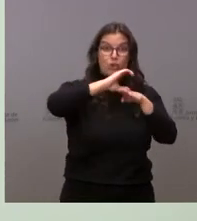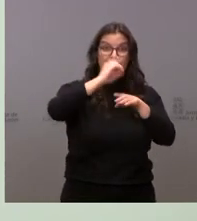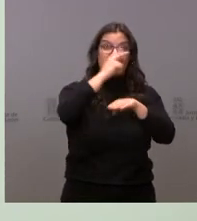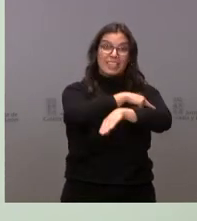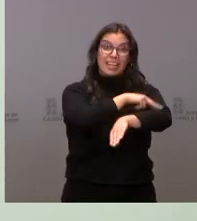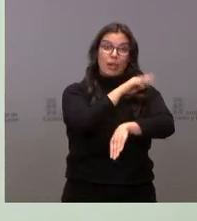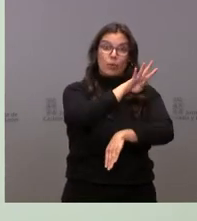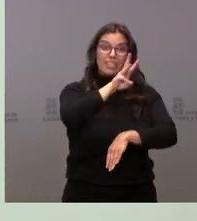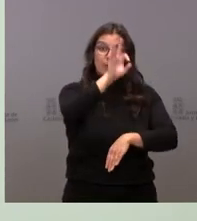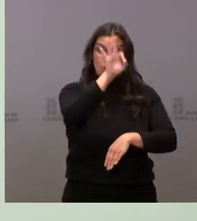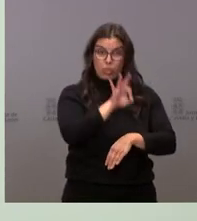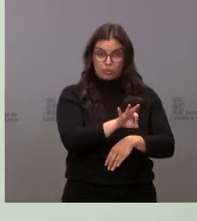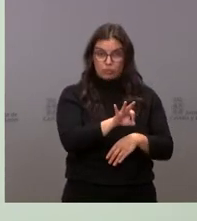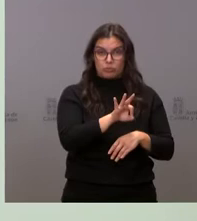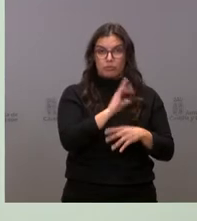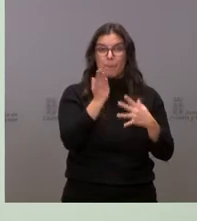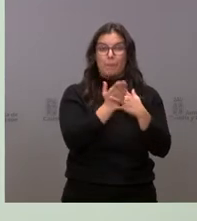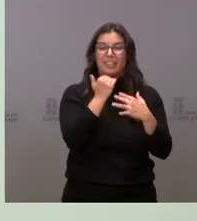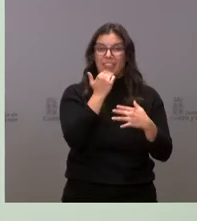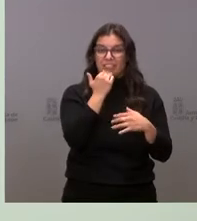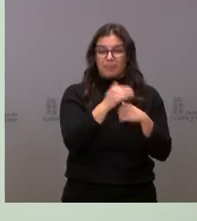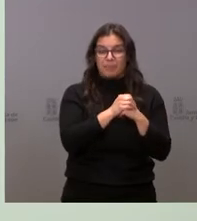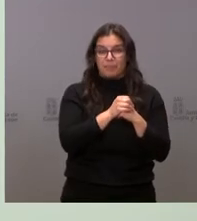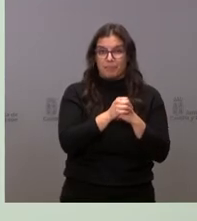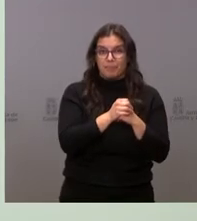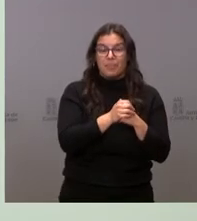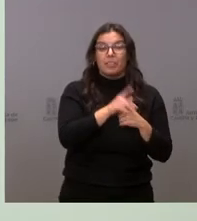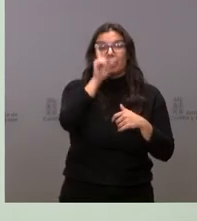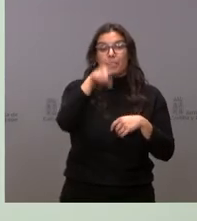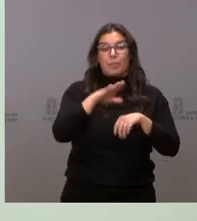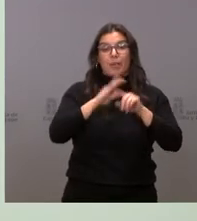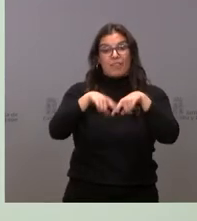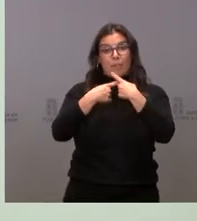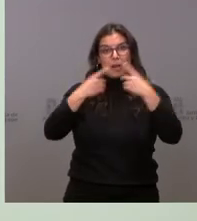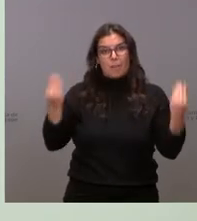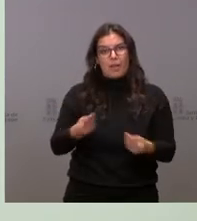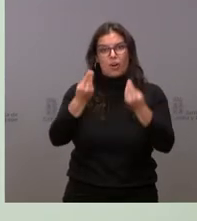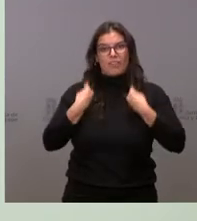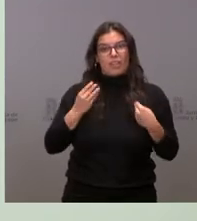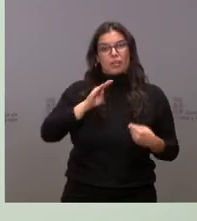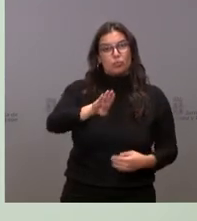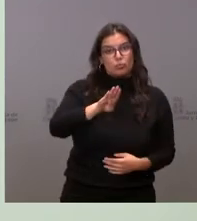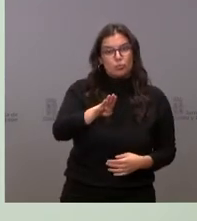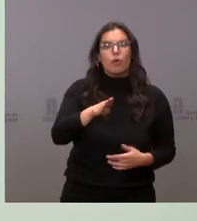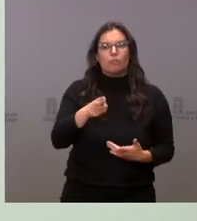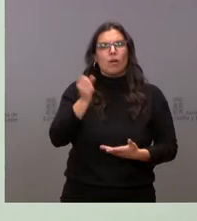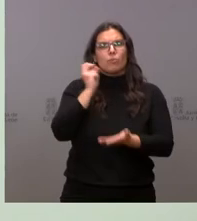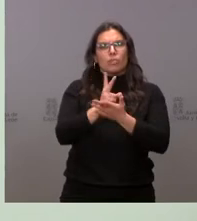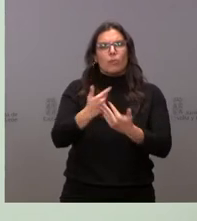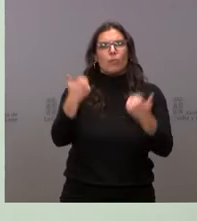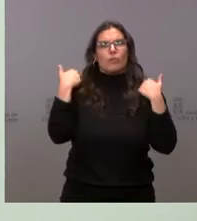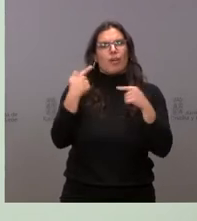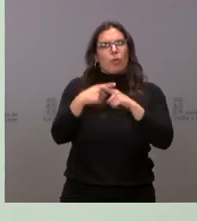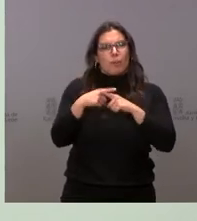es la Consejería de Sanidad. También para mejorar la vida de las familias, apostamos por la corresponsabilidad, como